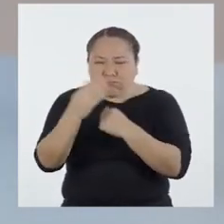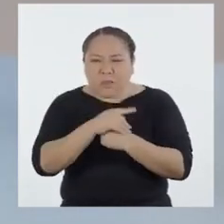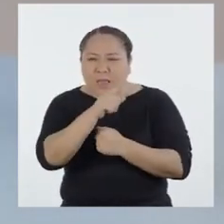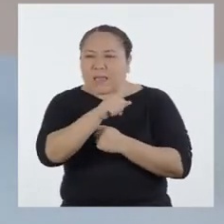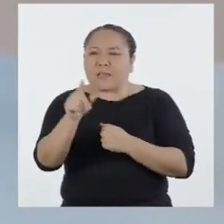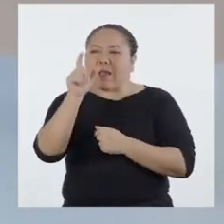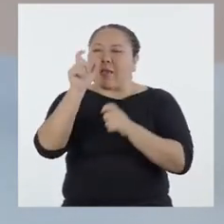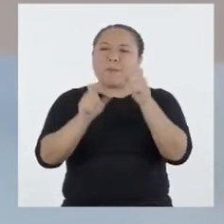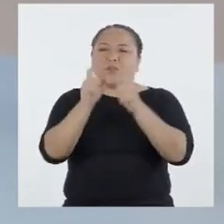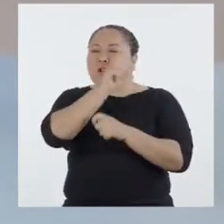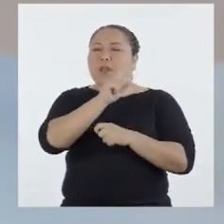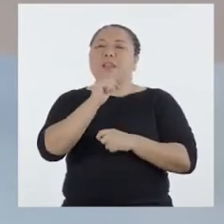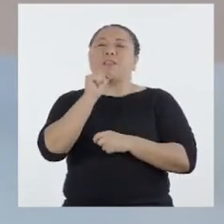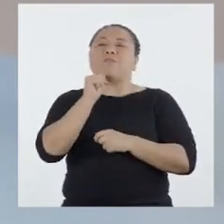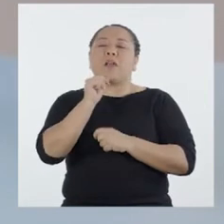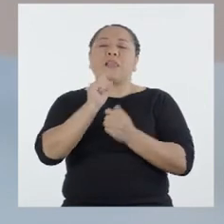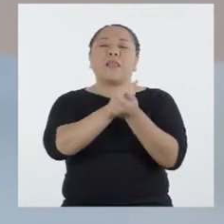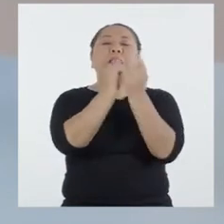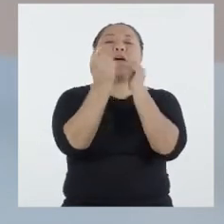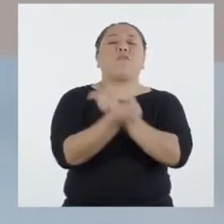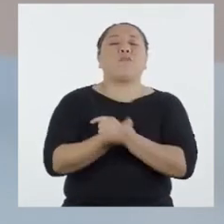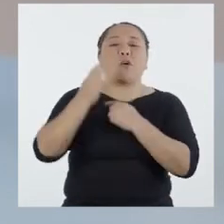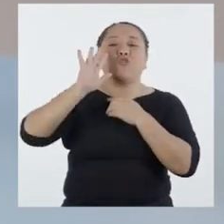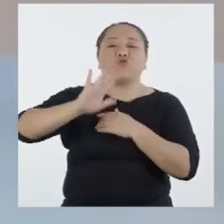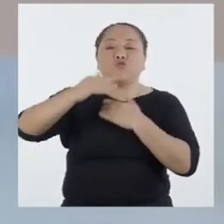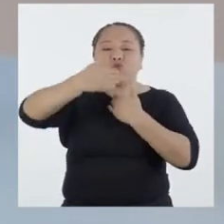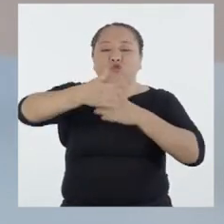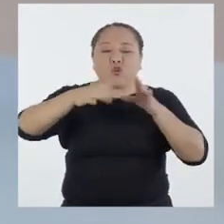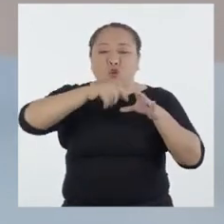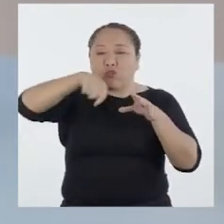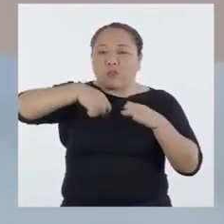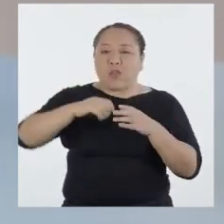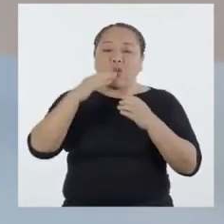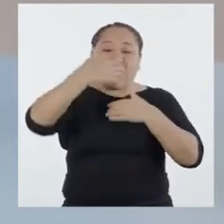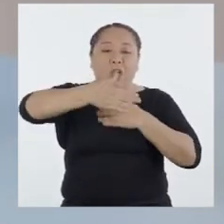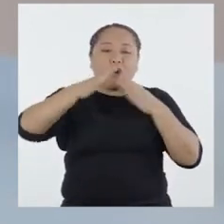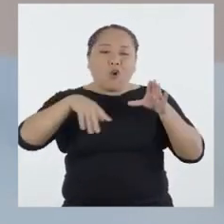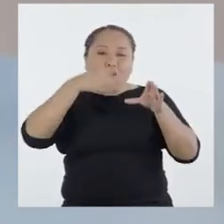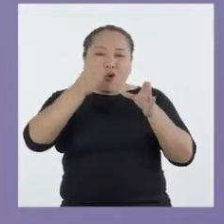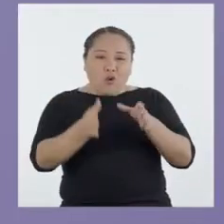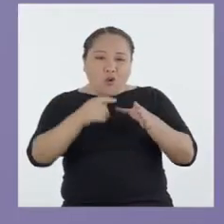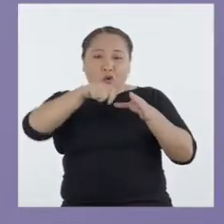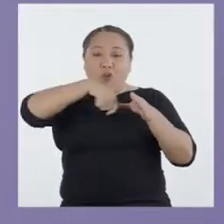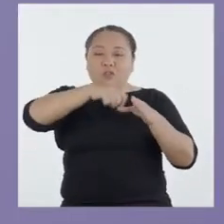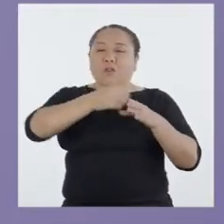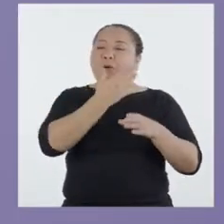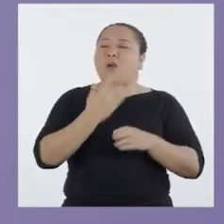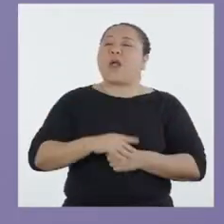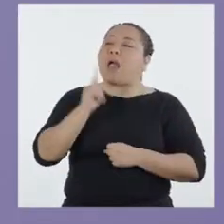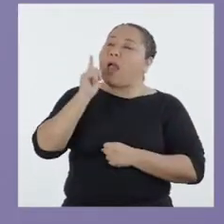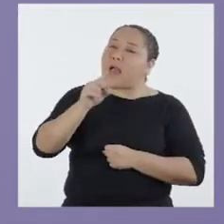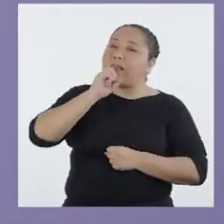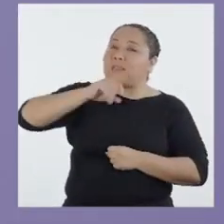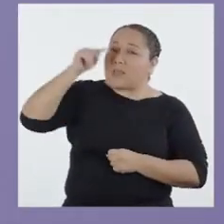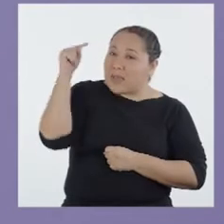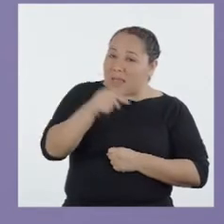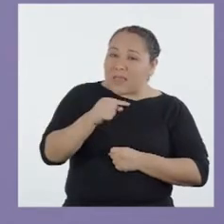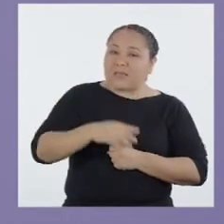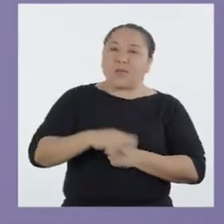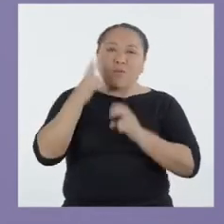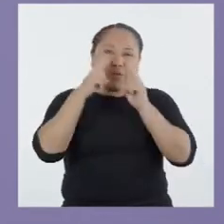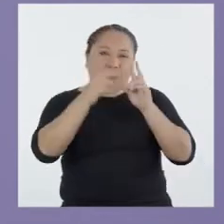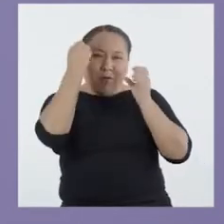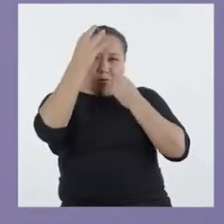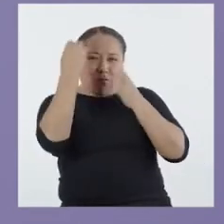a los que aún no lo han hecho de transformar su cocina en una cocina mejorada. Hablando de la cocina mejorada,